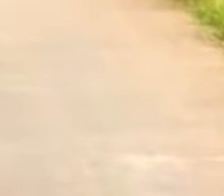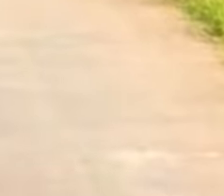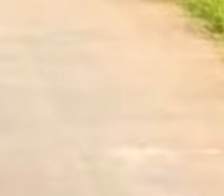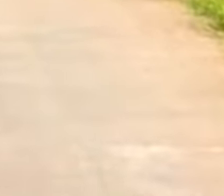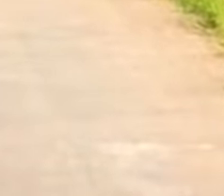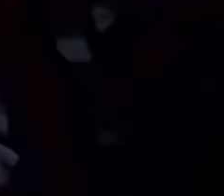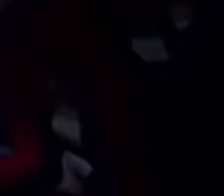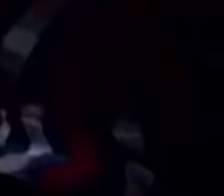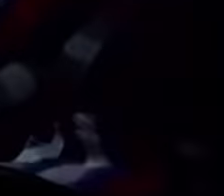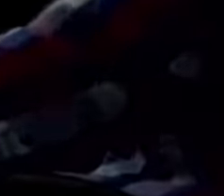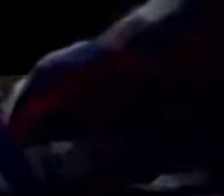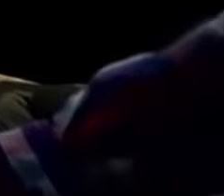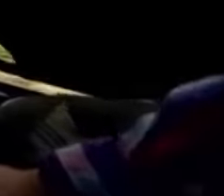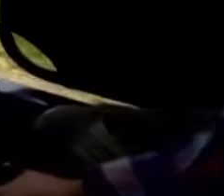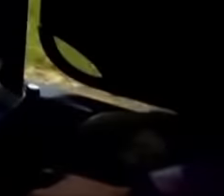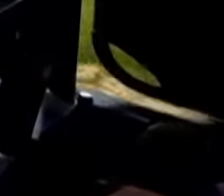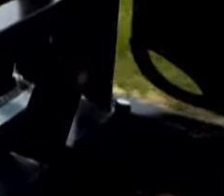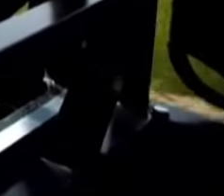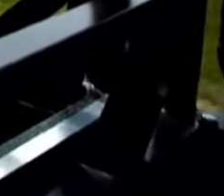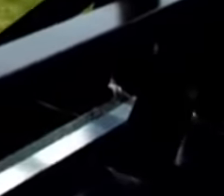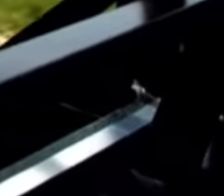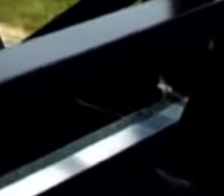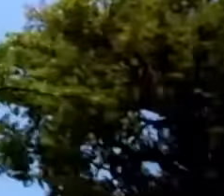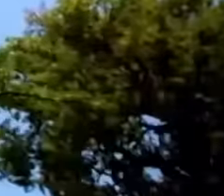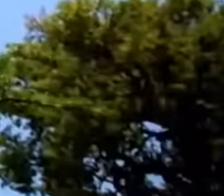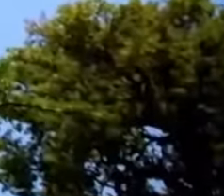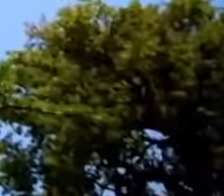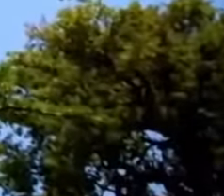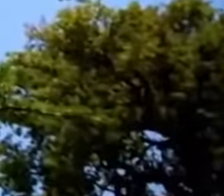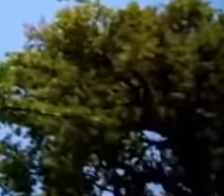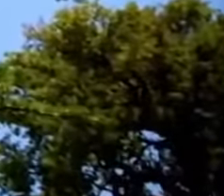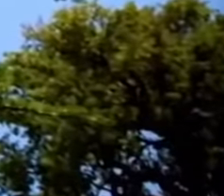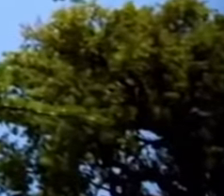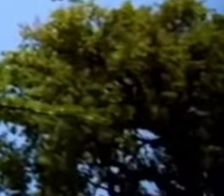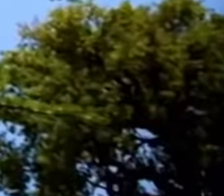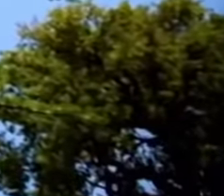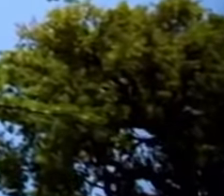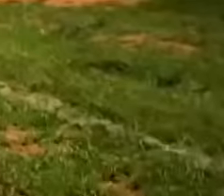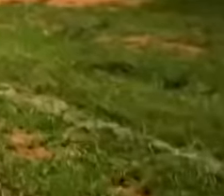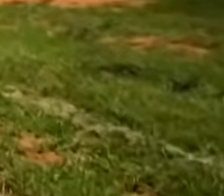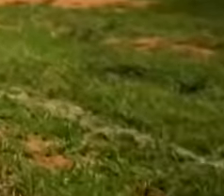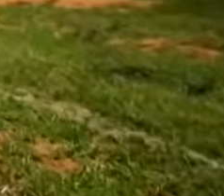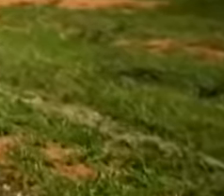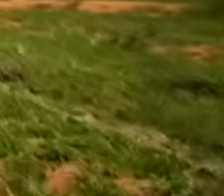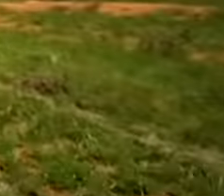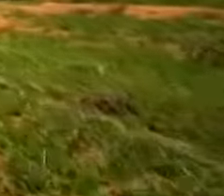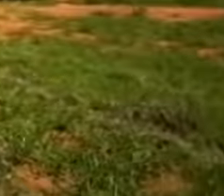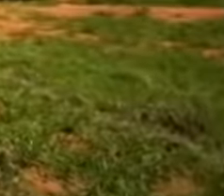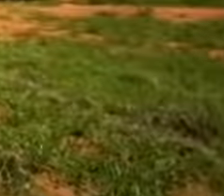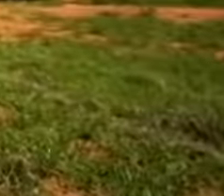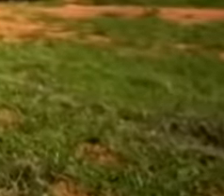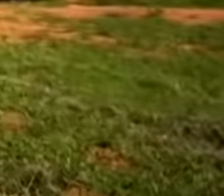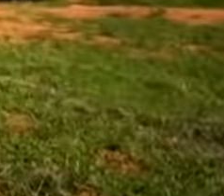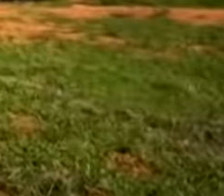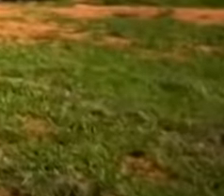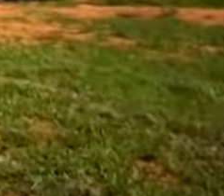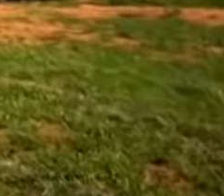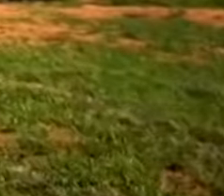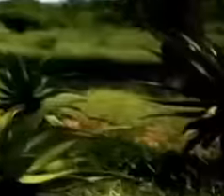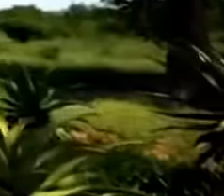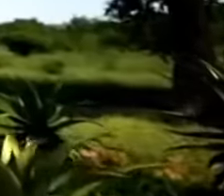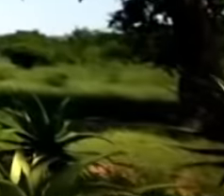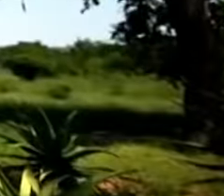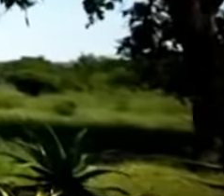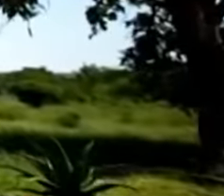Nos aventuramos en un viaje increíble. ¿Reconocen este árbol? Es el Adansonia digitata.